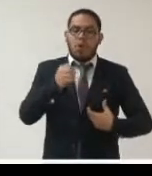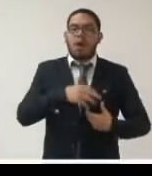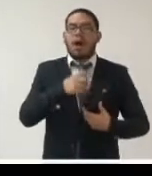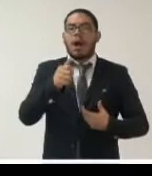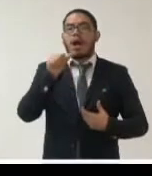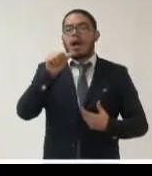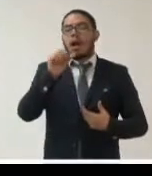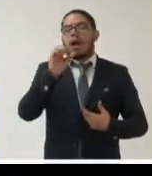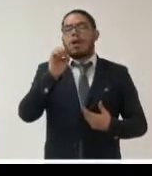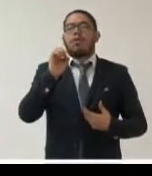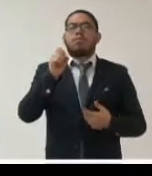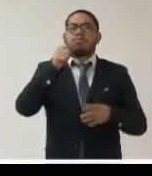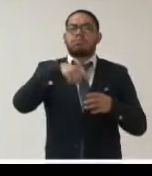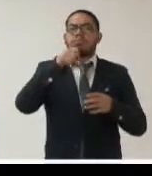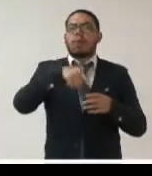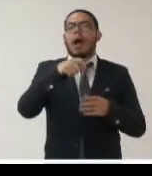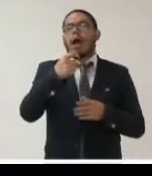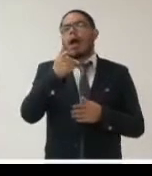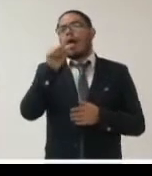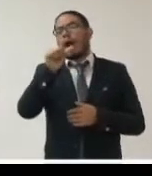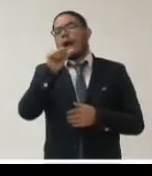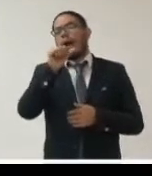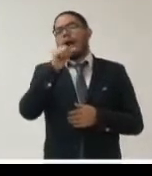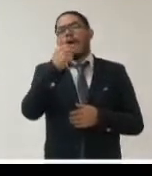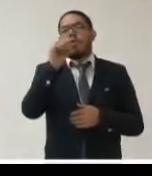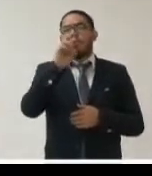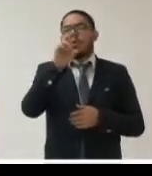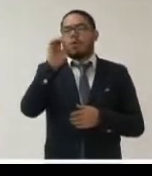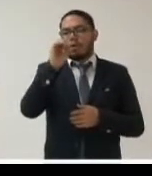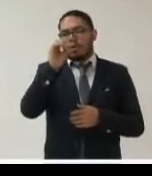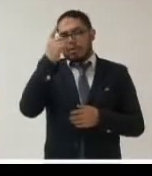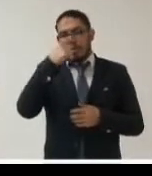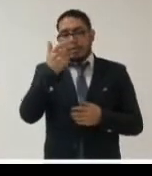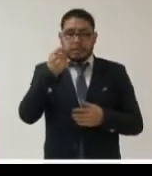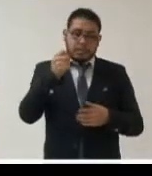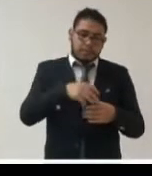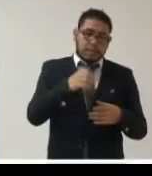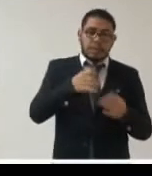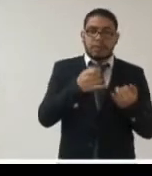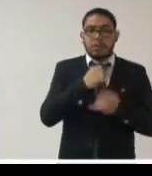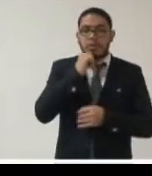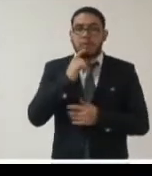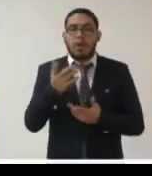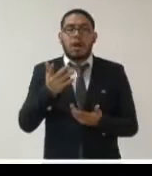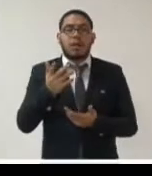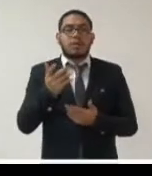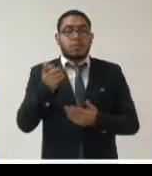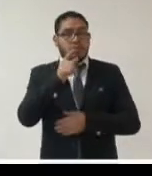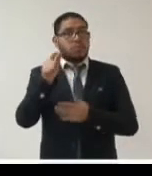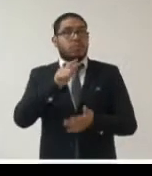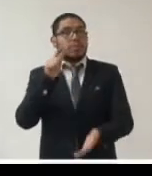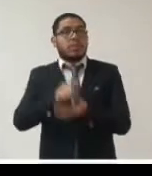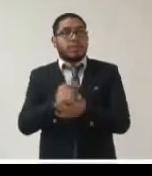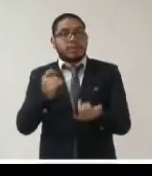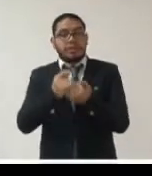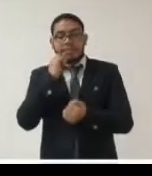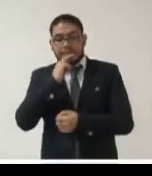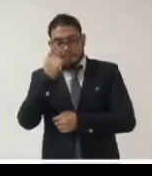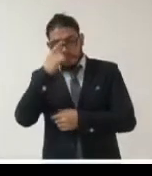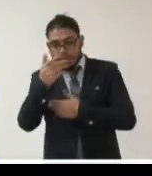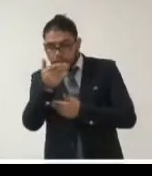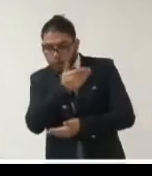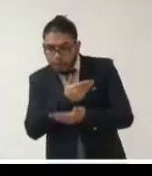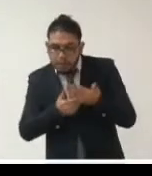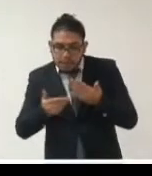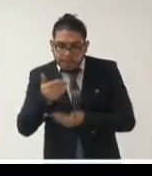y facilitar el compartir datos personales de beneficiarios y esto siempre a través de una norma con rango de ley y compartiendo algunos datos